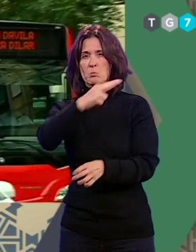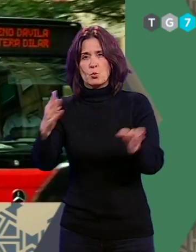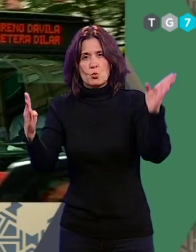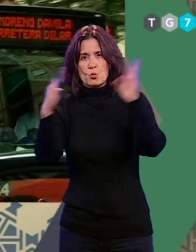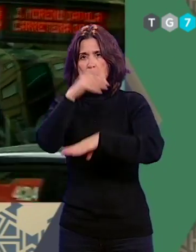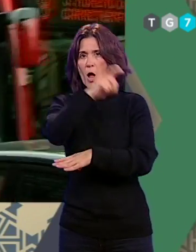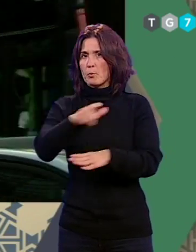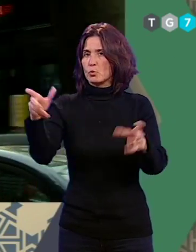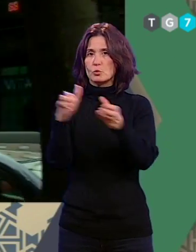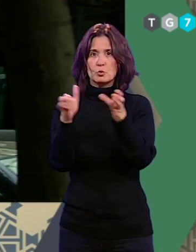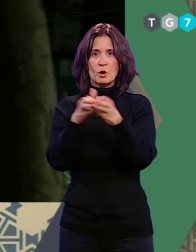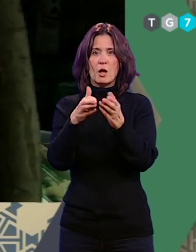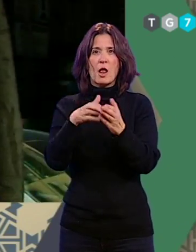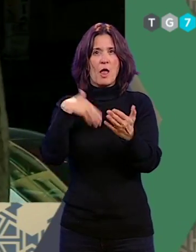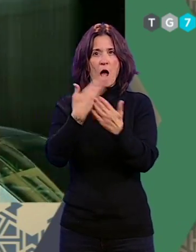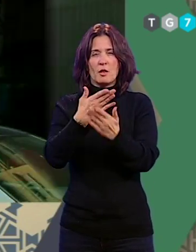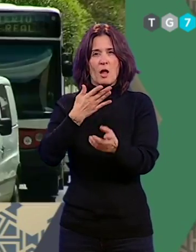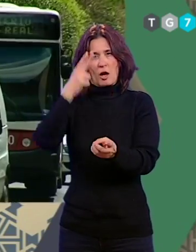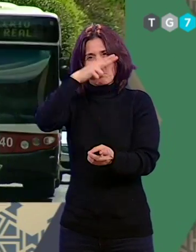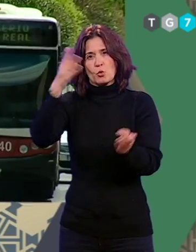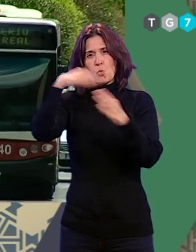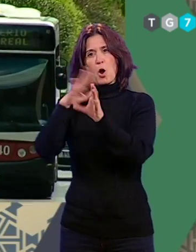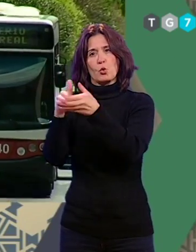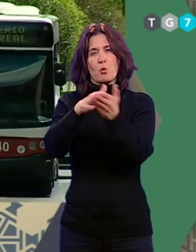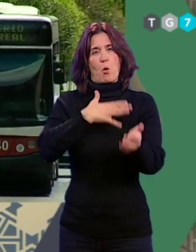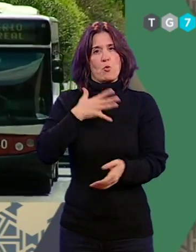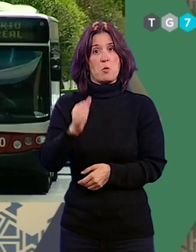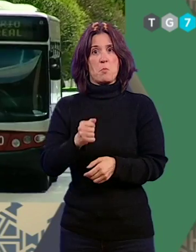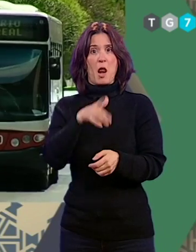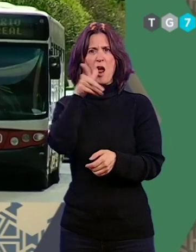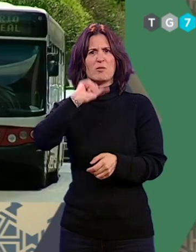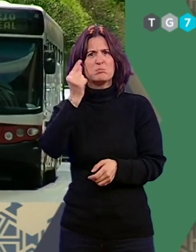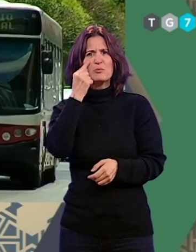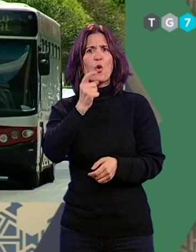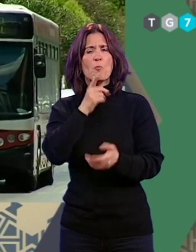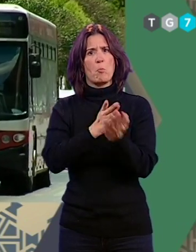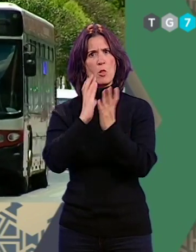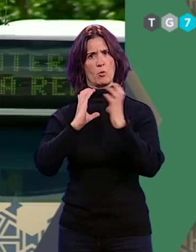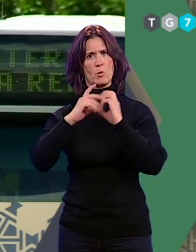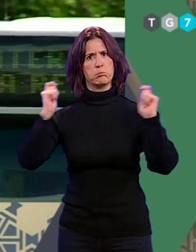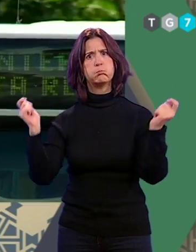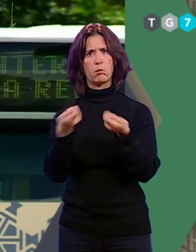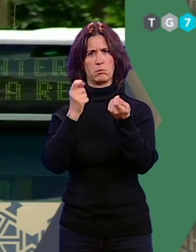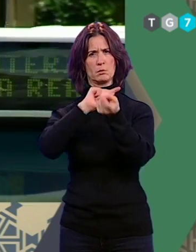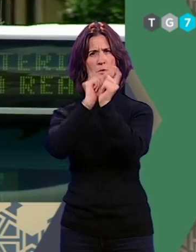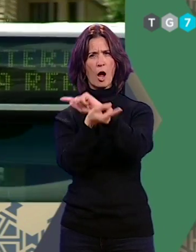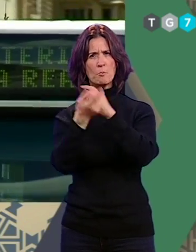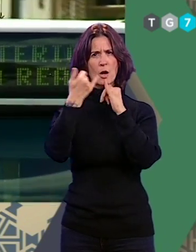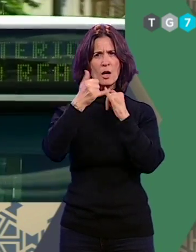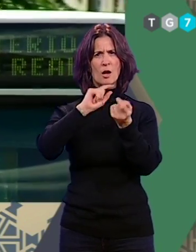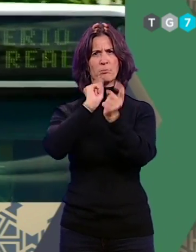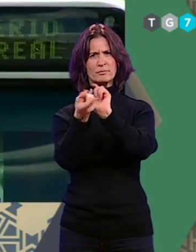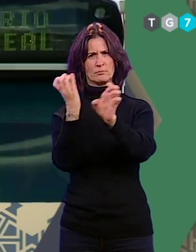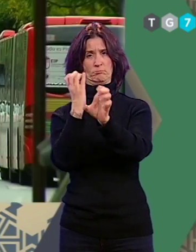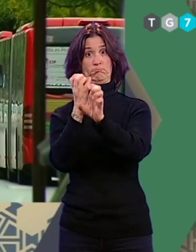y para los propios grupos municipales, al conocer por los medios de comunicación los cambios de las líneas y trayectos del transporte urbano.